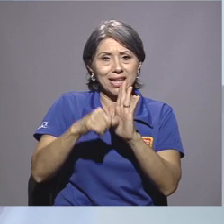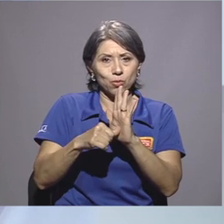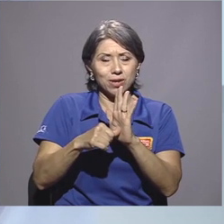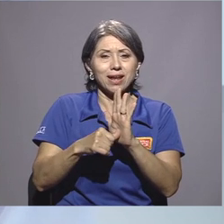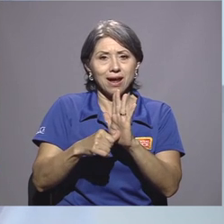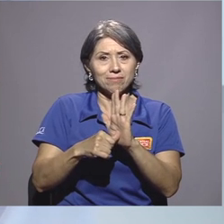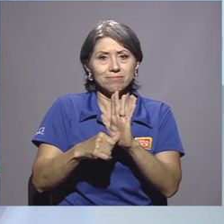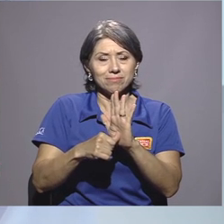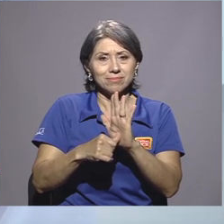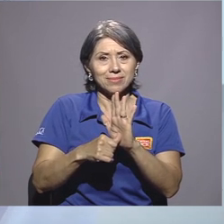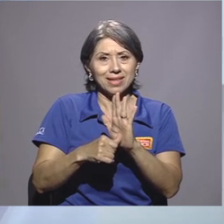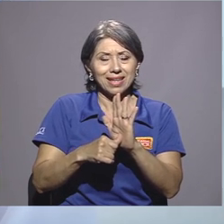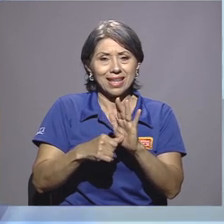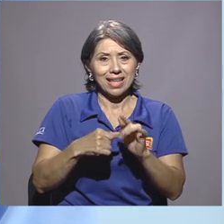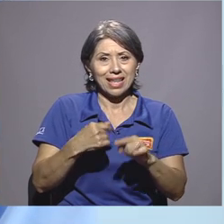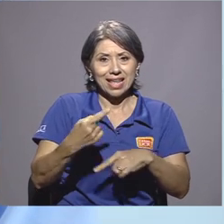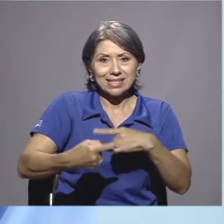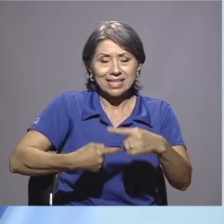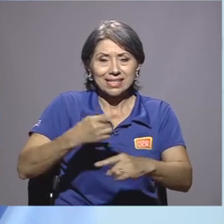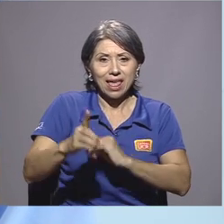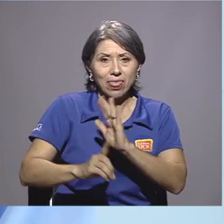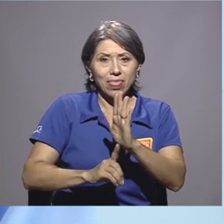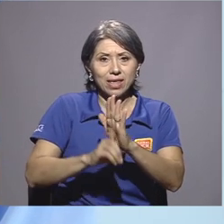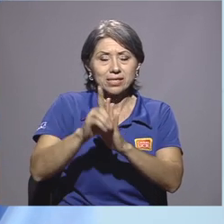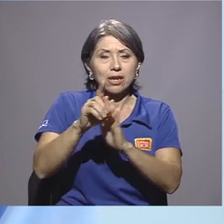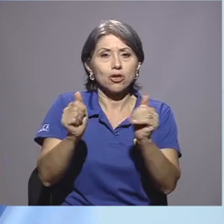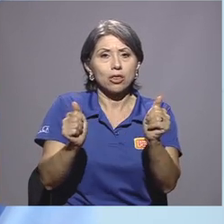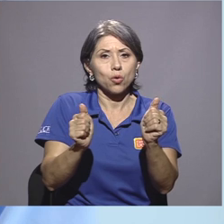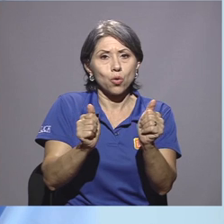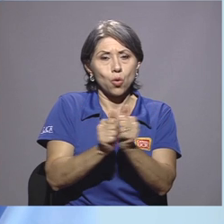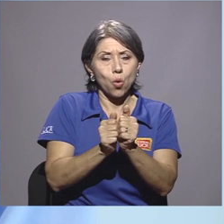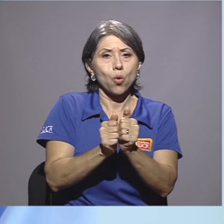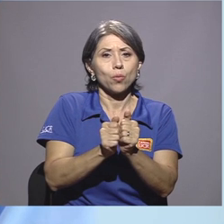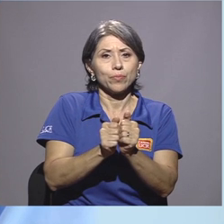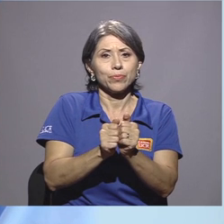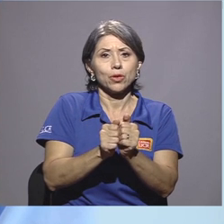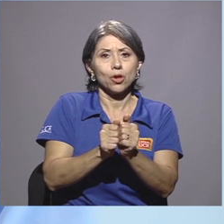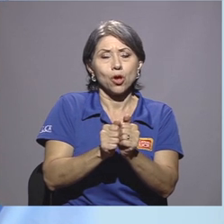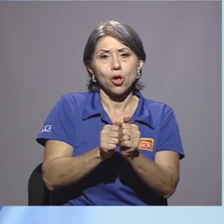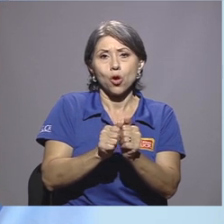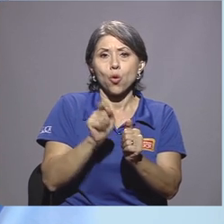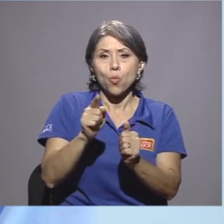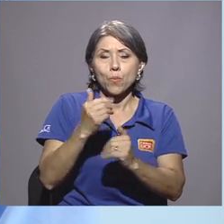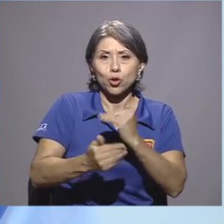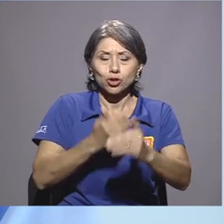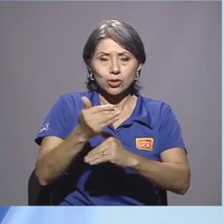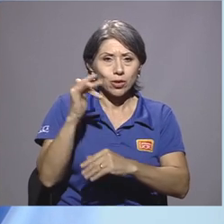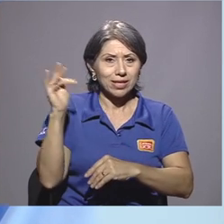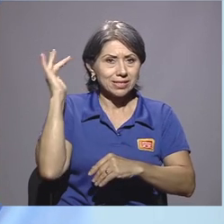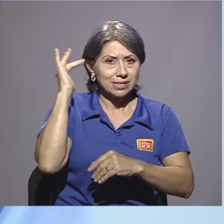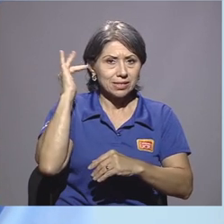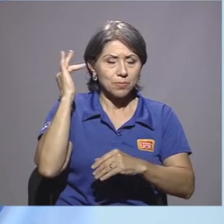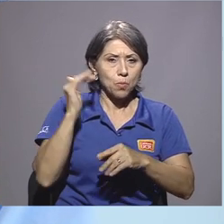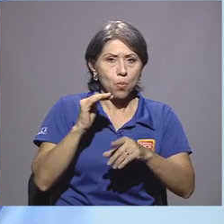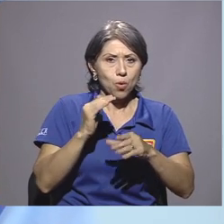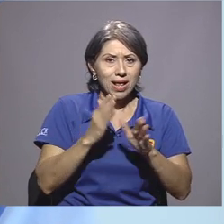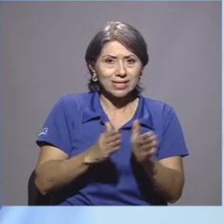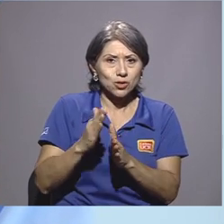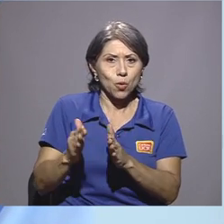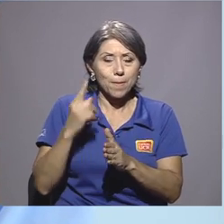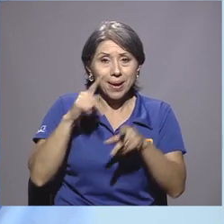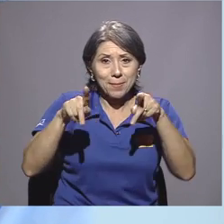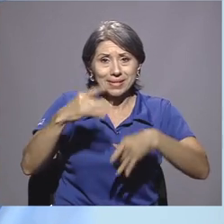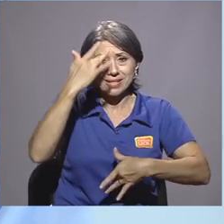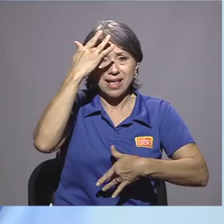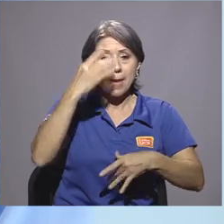que está desarrollando mediante el proceso de simulación en el paciente, dándole mayor seguridad, menos